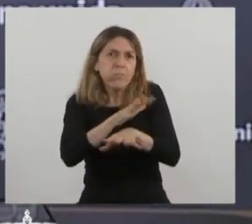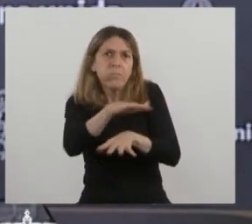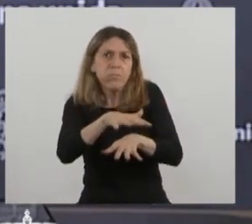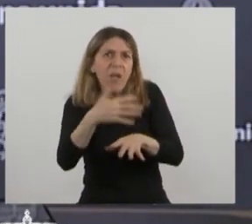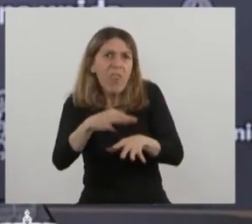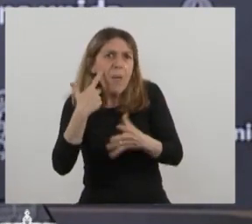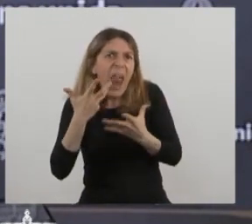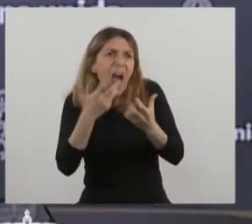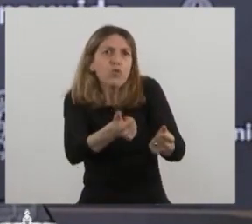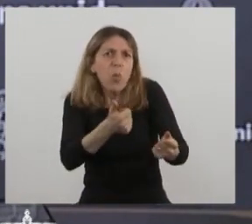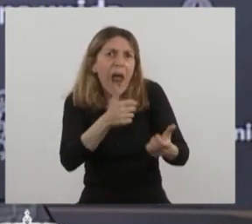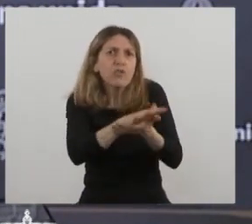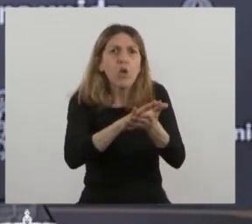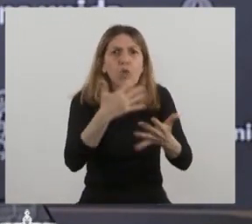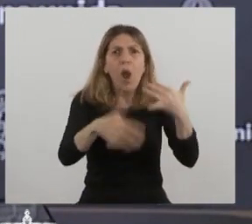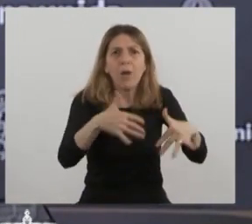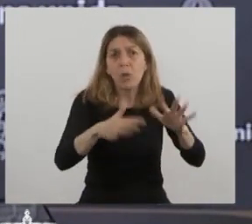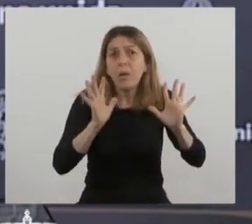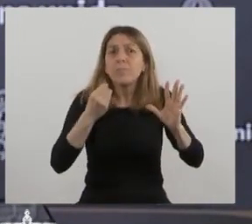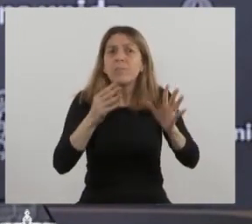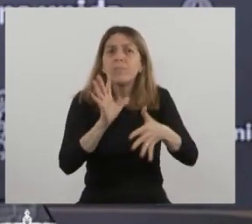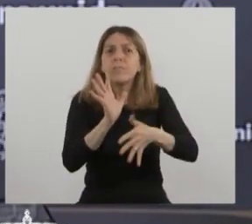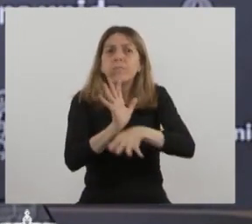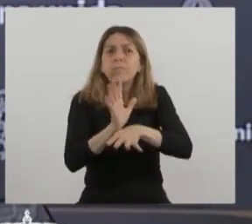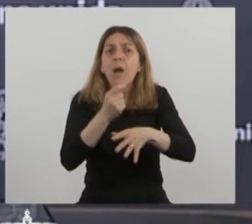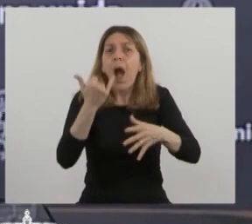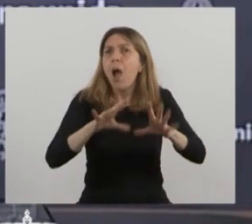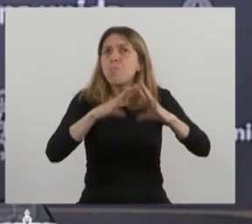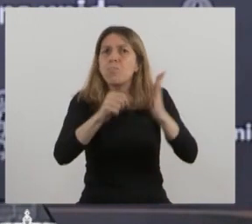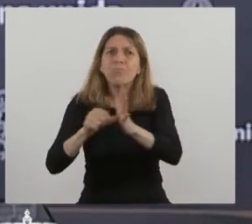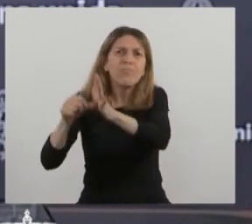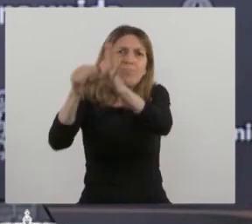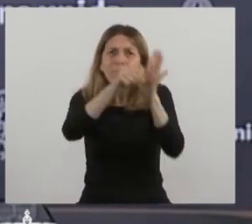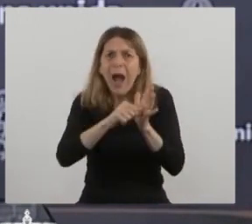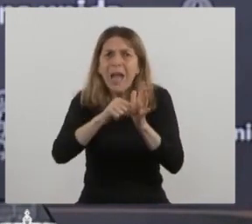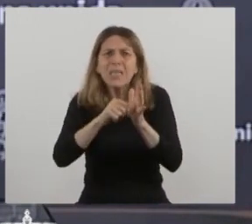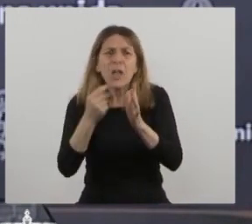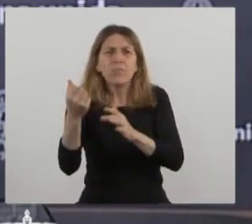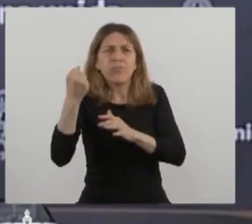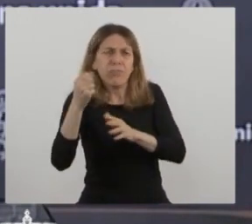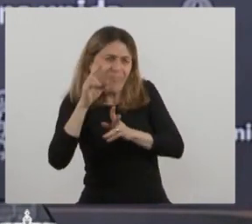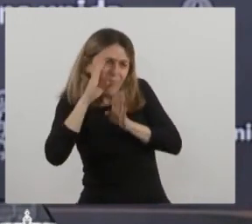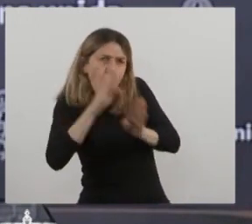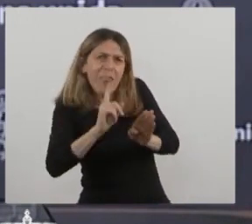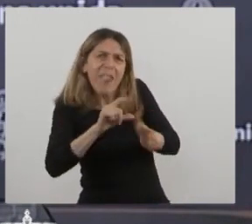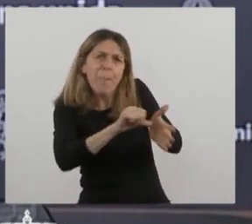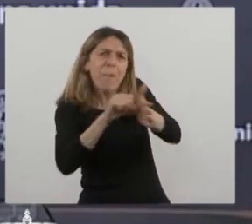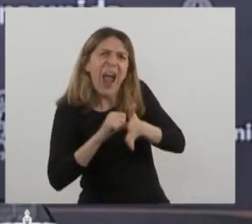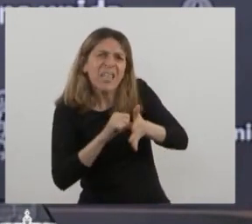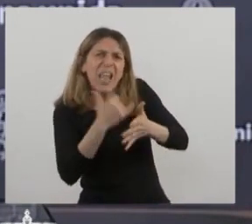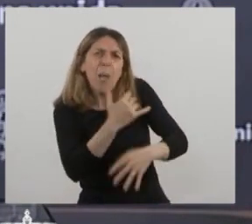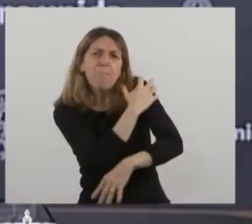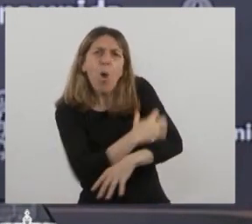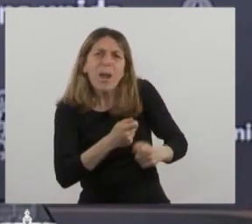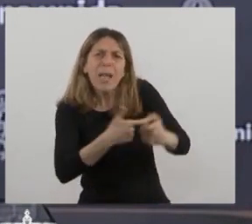de renta media quedan en una suerte de zona gris al que nadie les presta atención cuando acumulan un porcentaje de pobreza tan